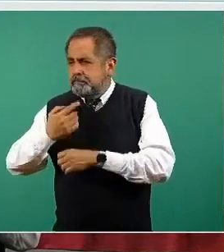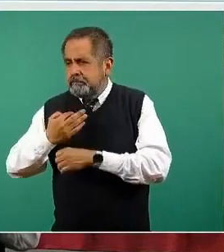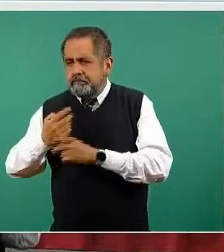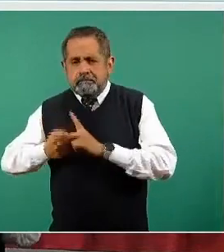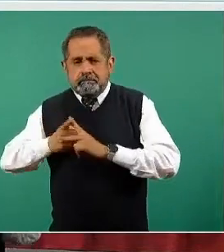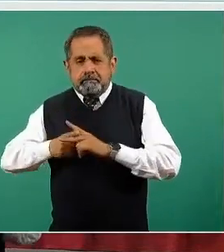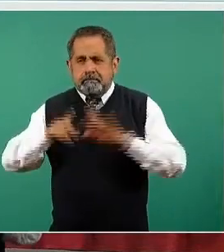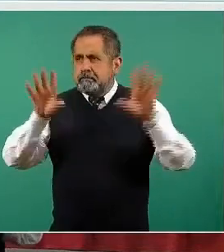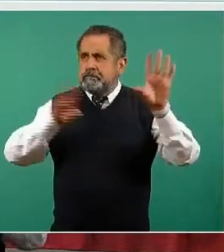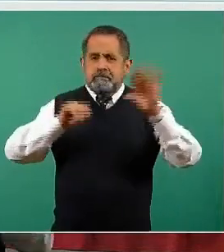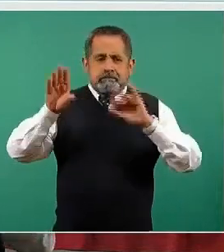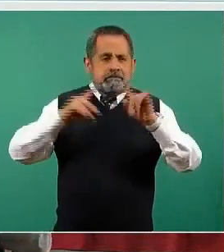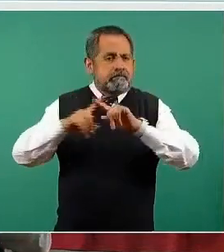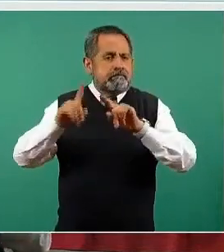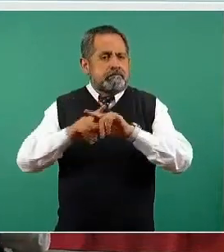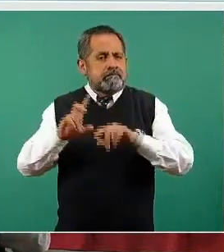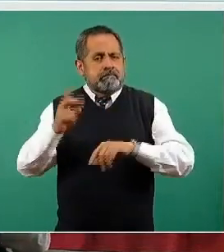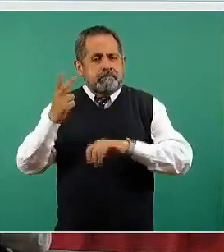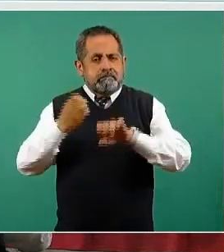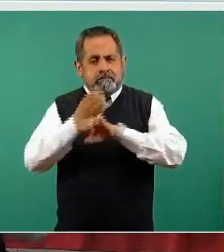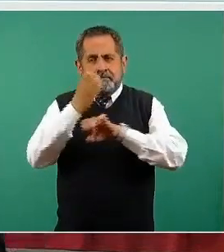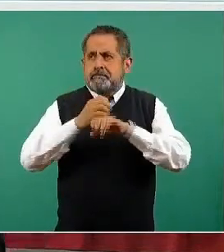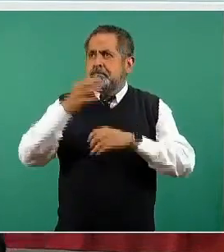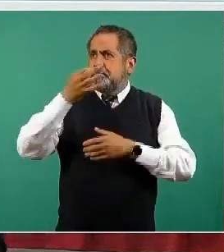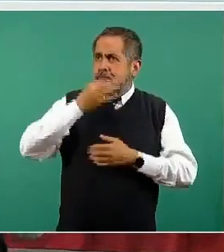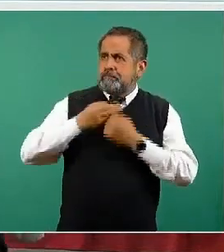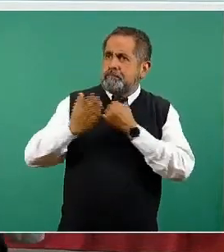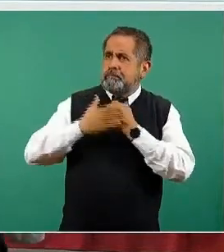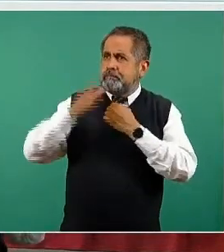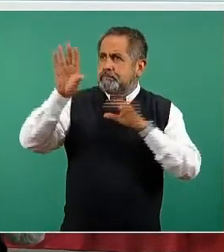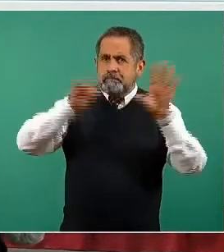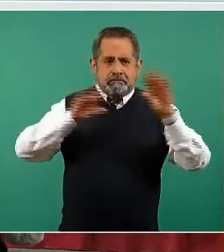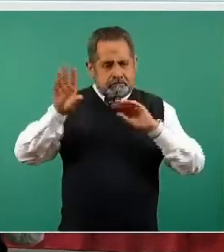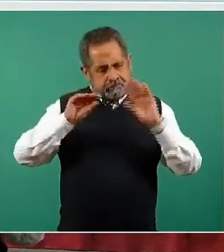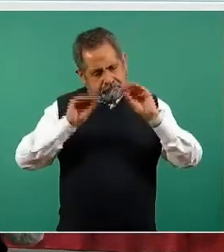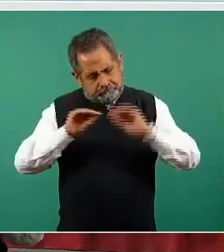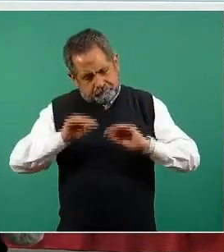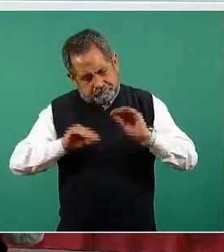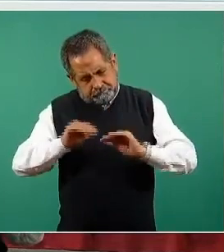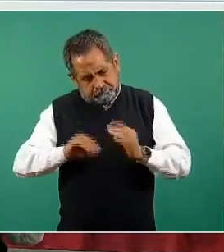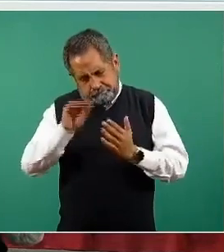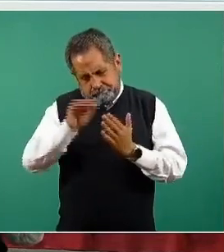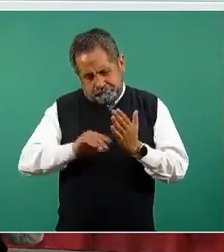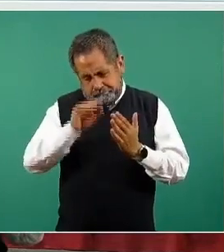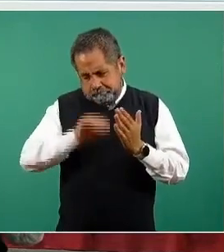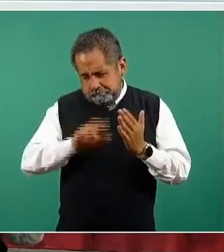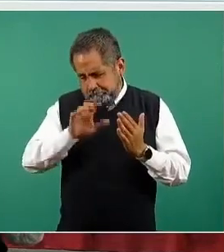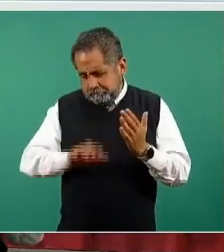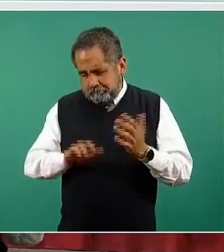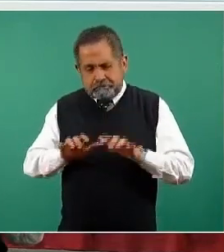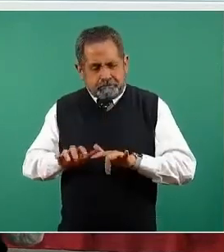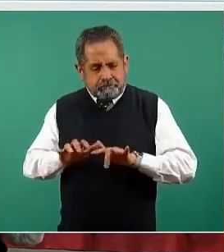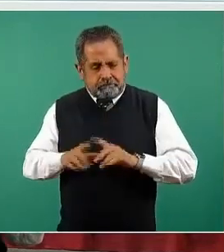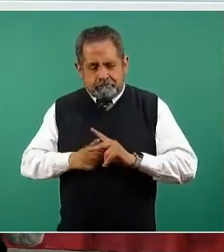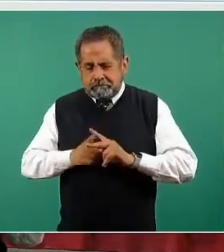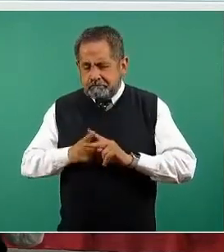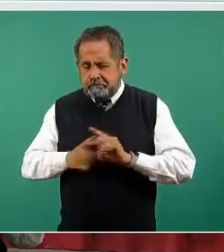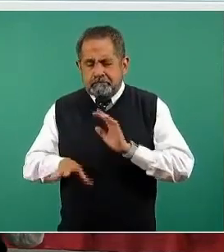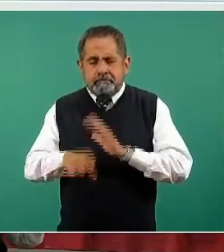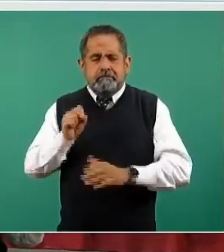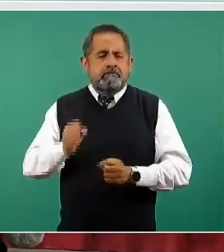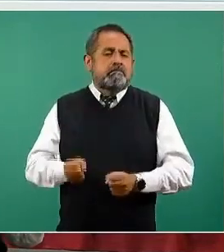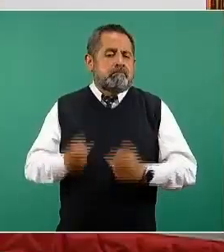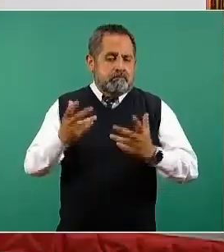línea en donde las 32 entidades federativas notifican sus casos sospechosos, registran los resultados de sus pruebas de